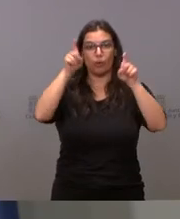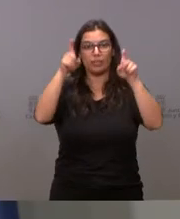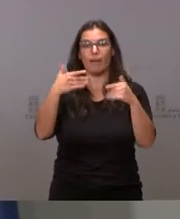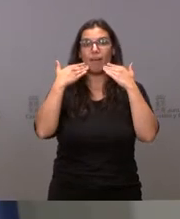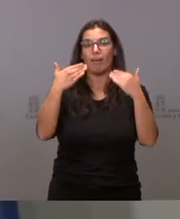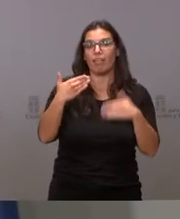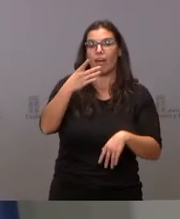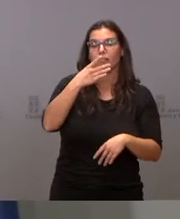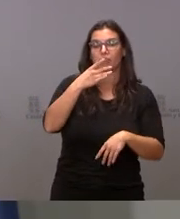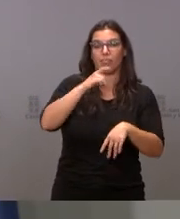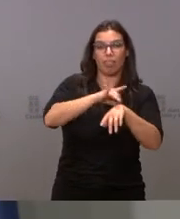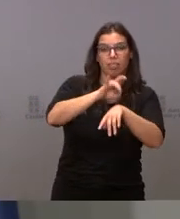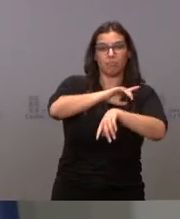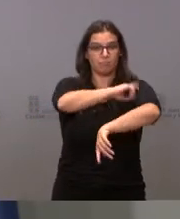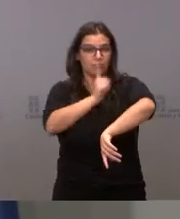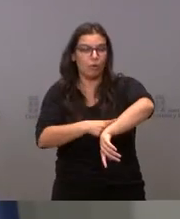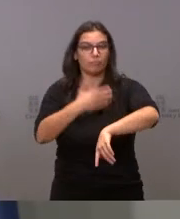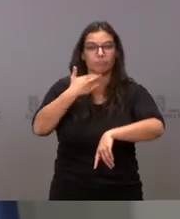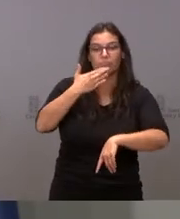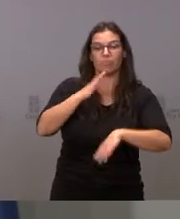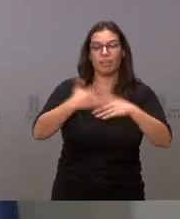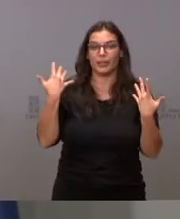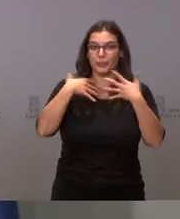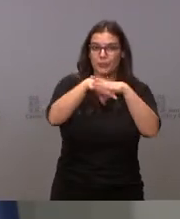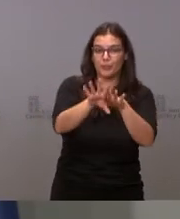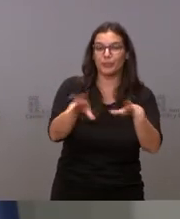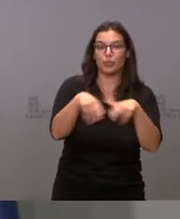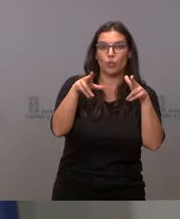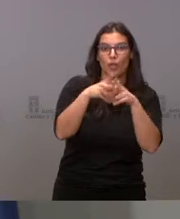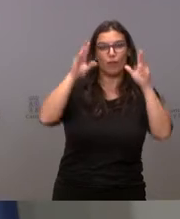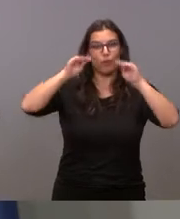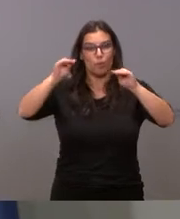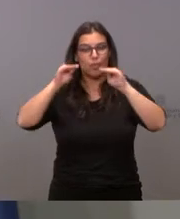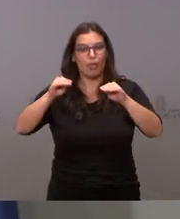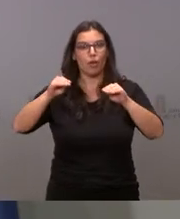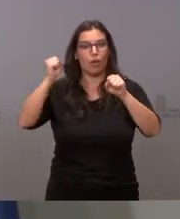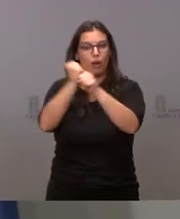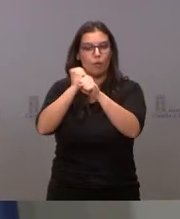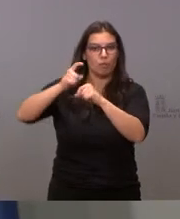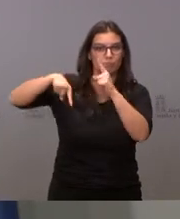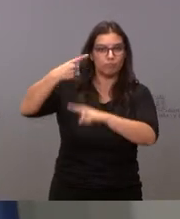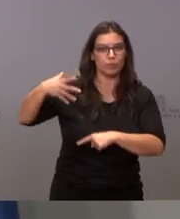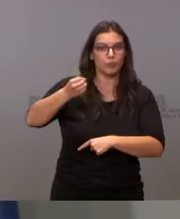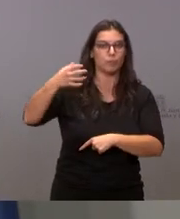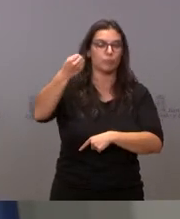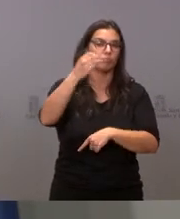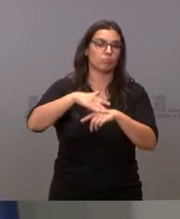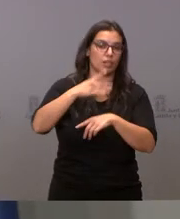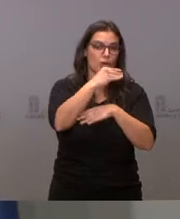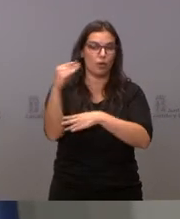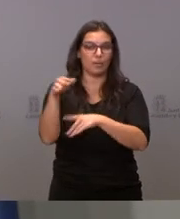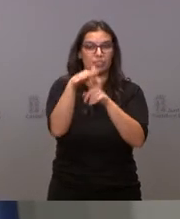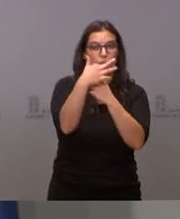la actividad física, cuya finalidad es favorecer la integración social, formativa y laboral de jóvenes en situación o riesgo de